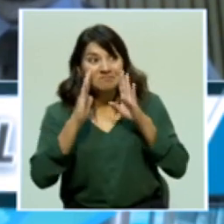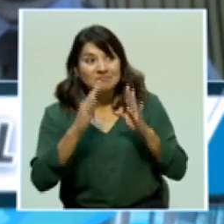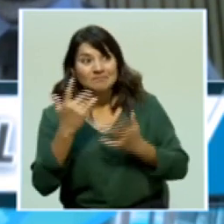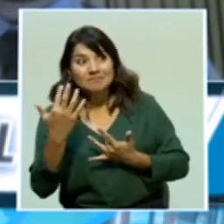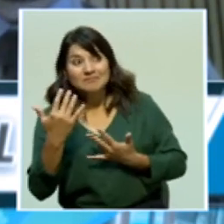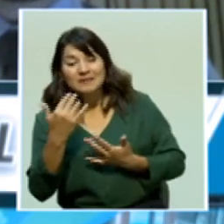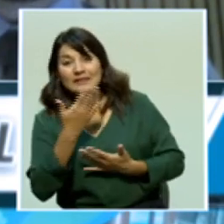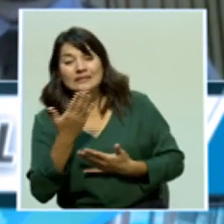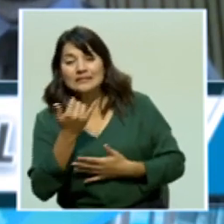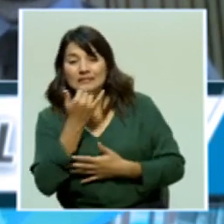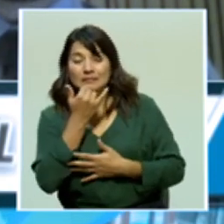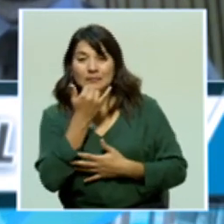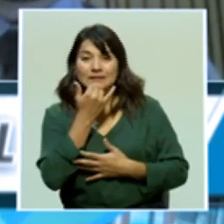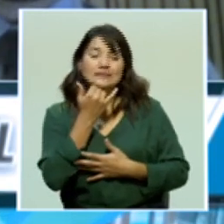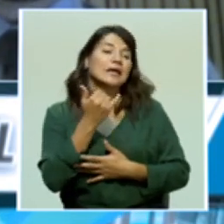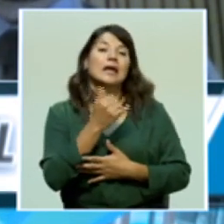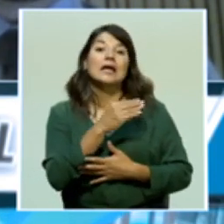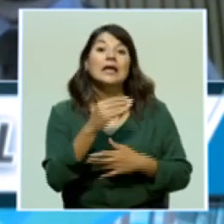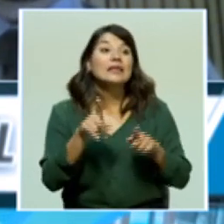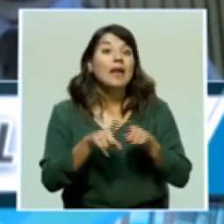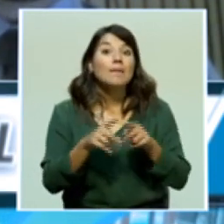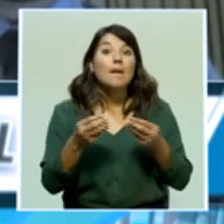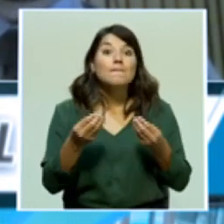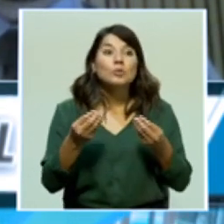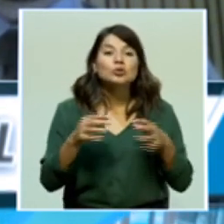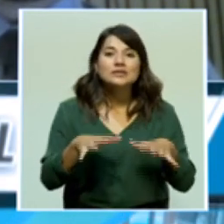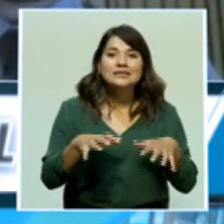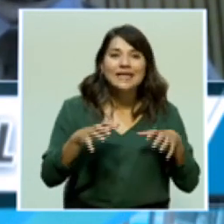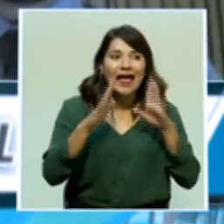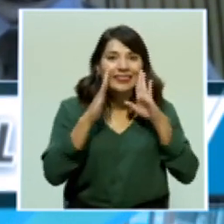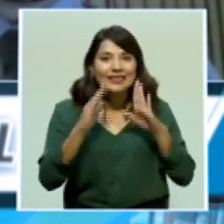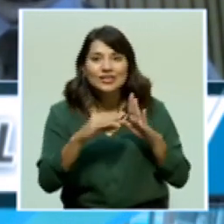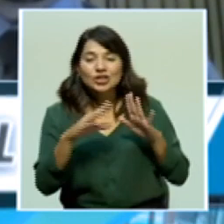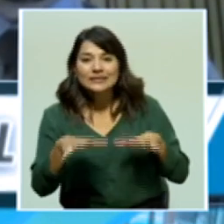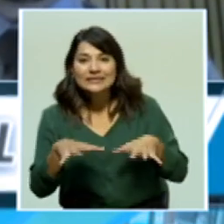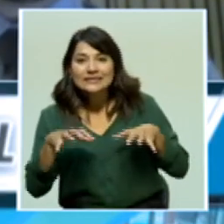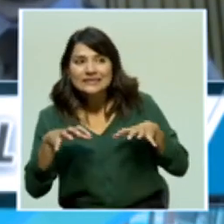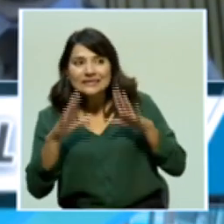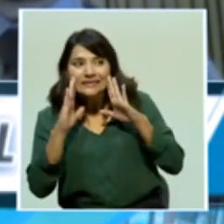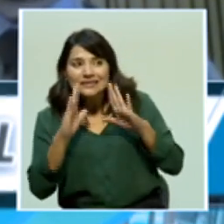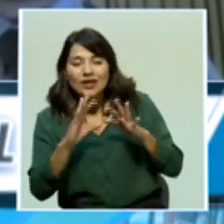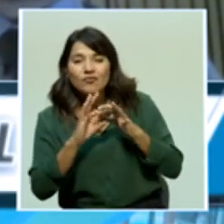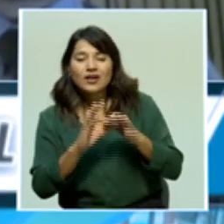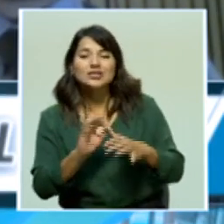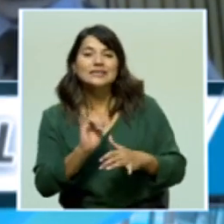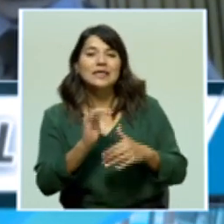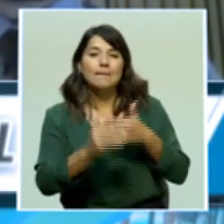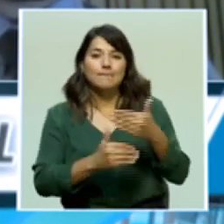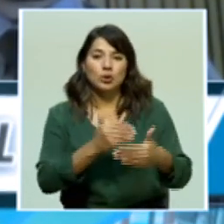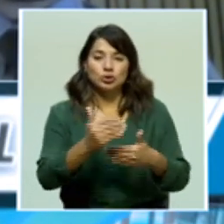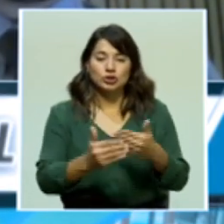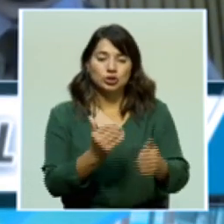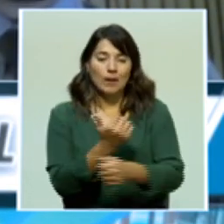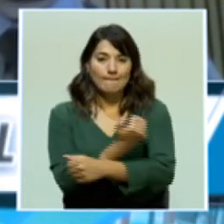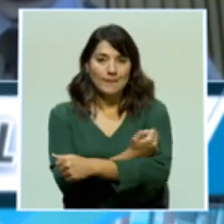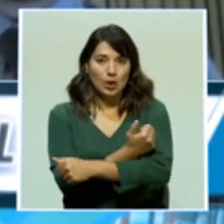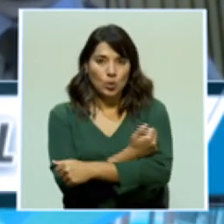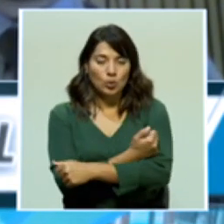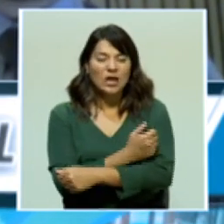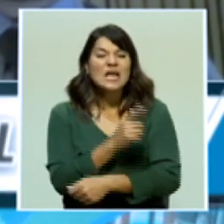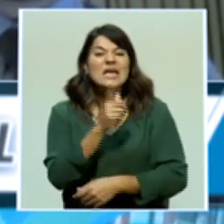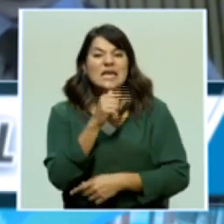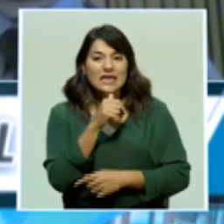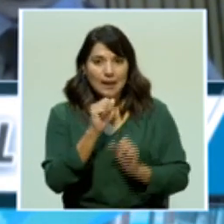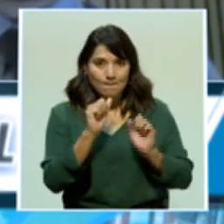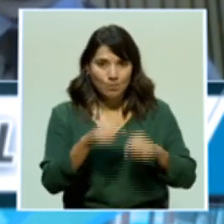tensión también, atención y tensión sobre todo este proceso de vacunación, de quiénes